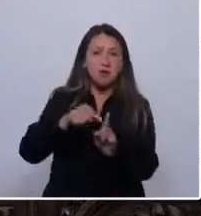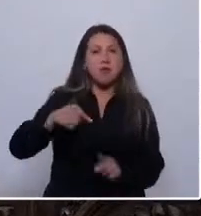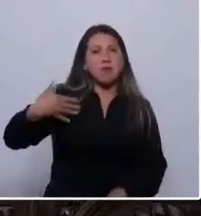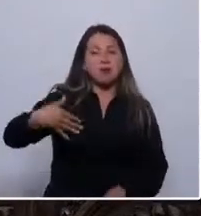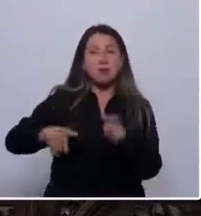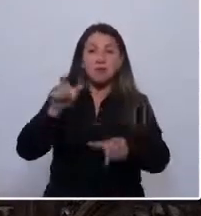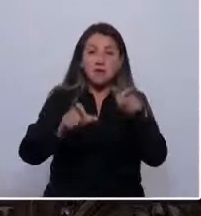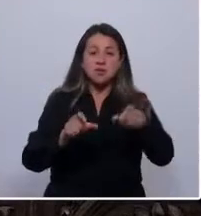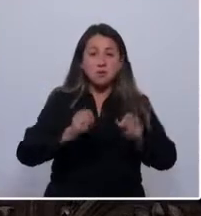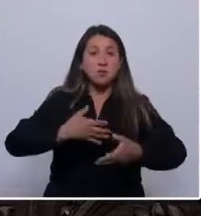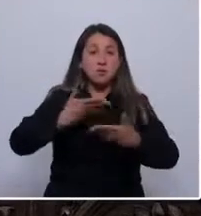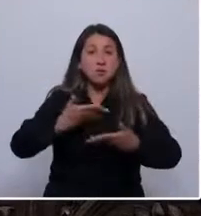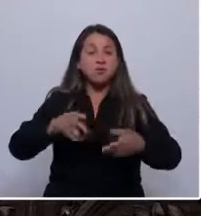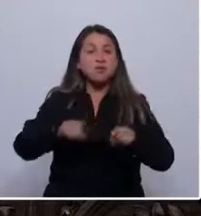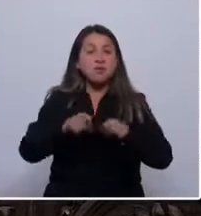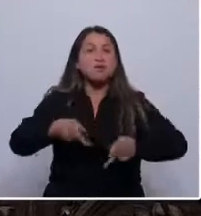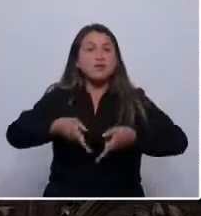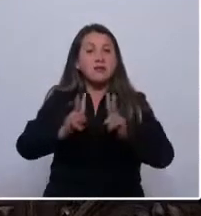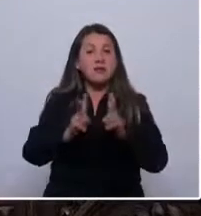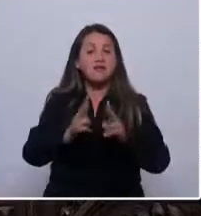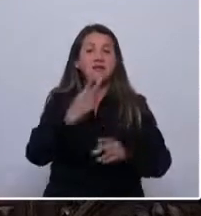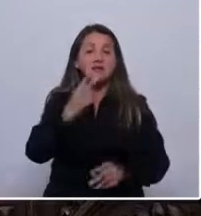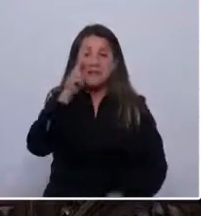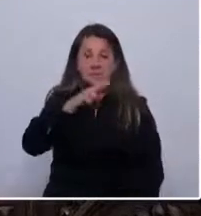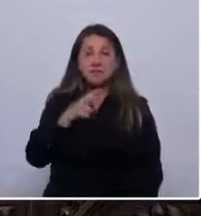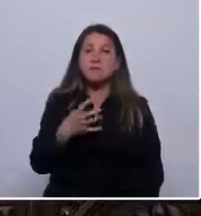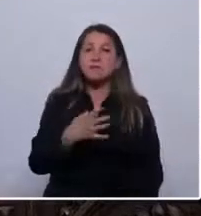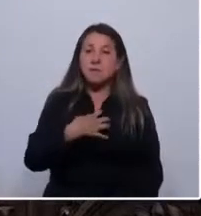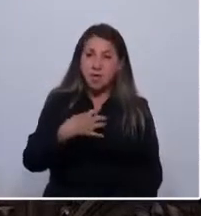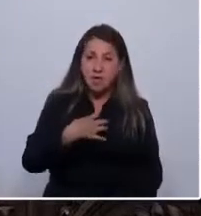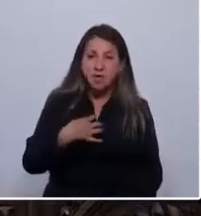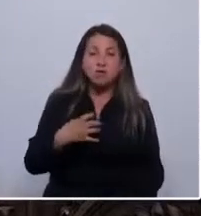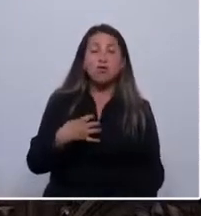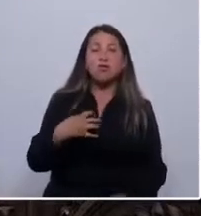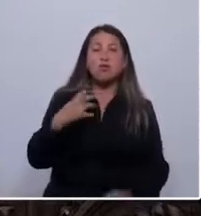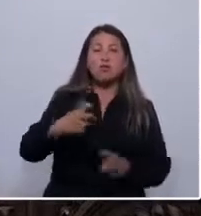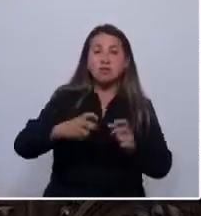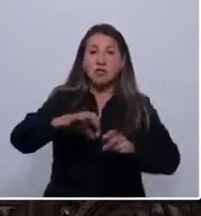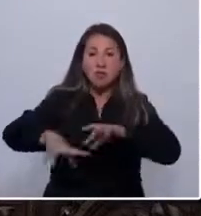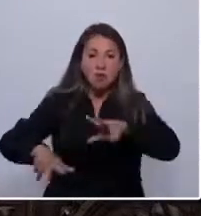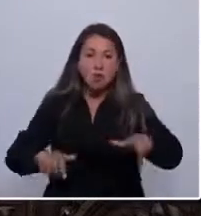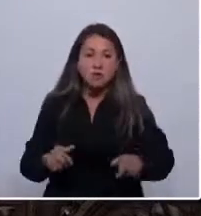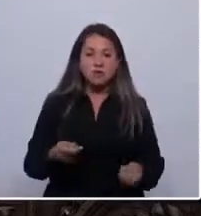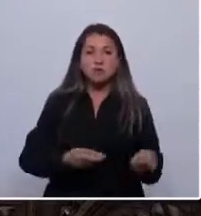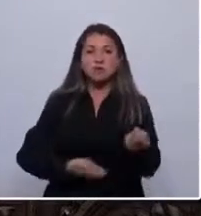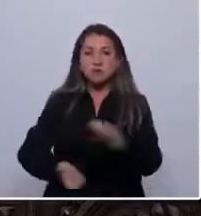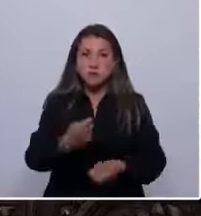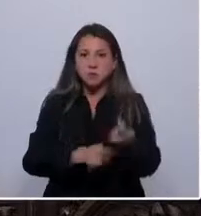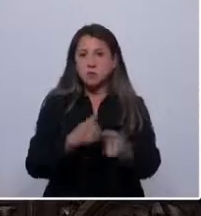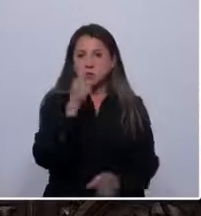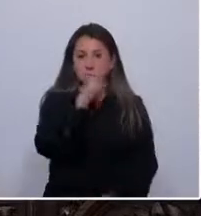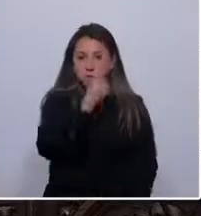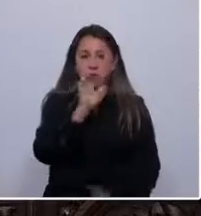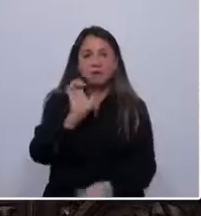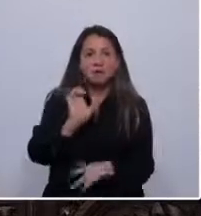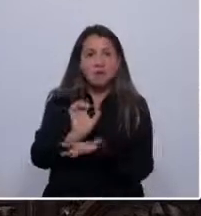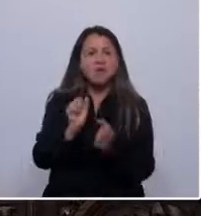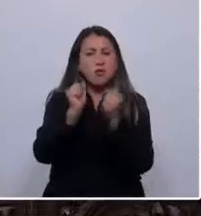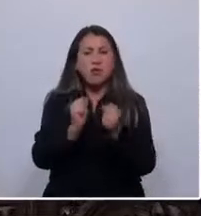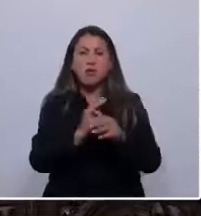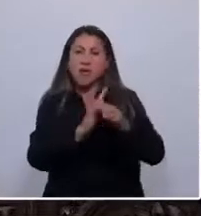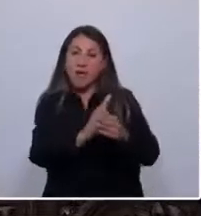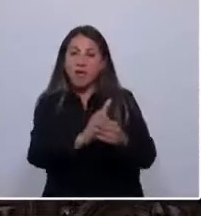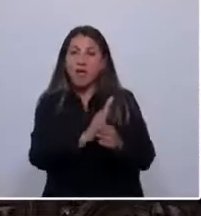deben gozar del derecho a vivir sin miedo a la delincuencia y al narcotráfico, con un Estado que tenga la capacidad de prevenir los